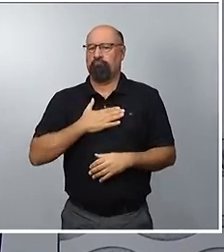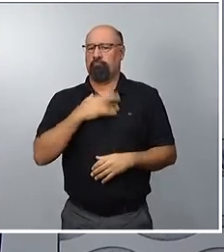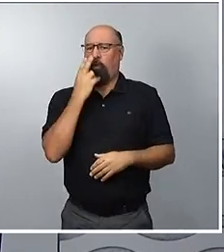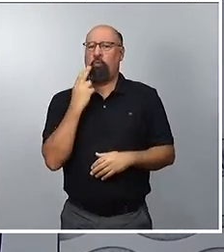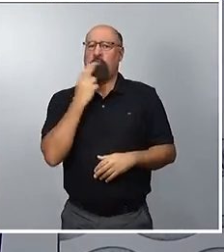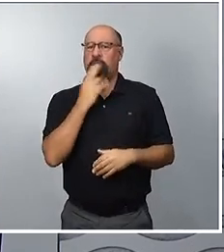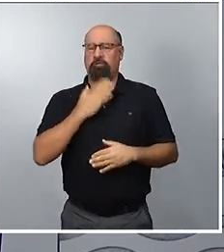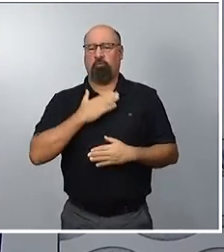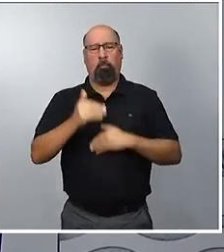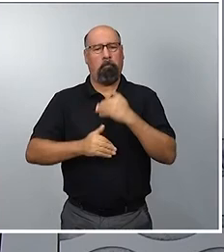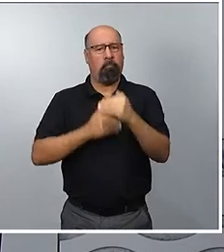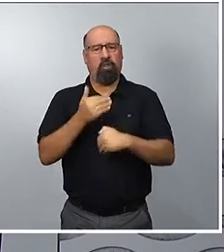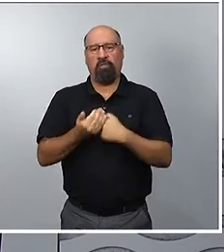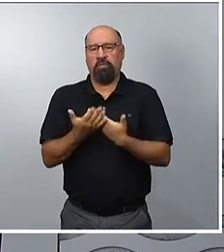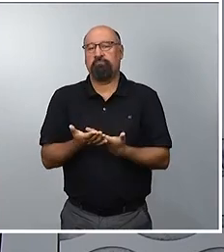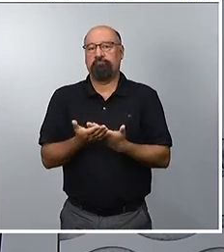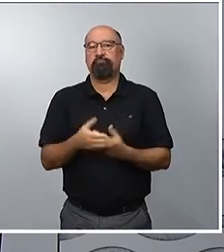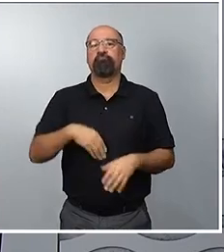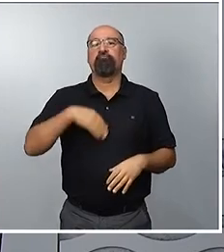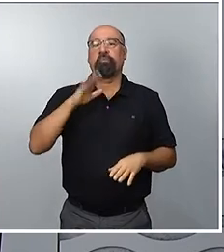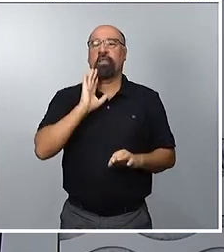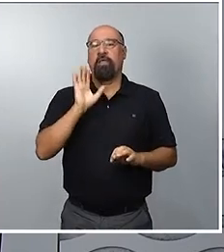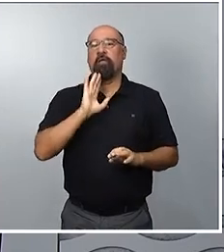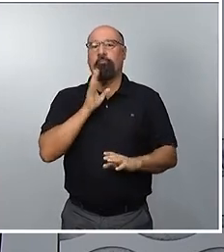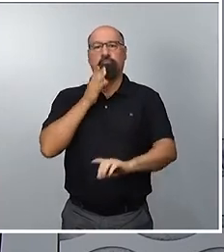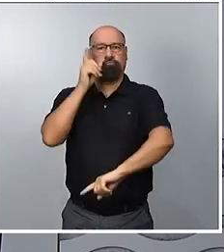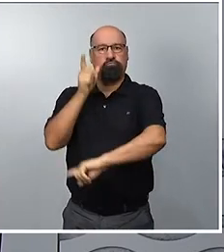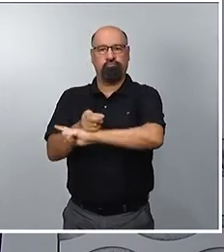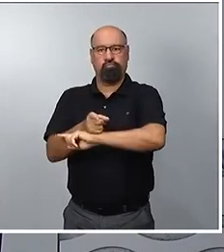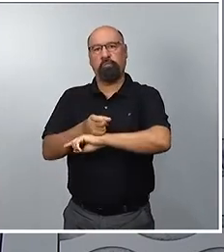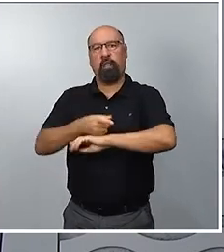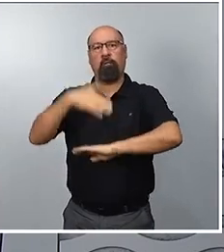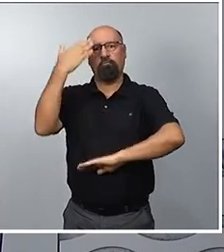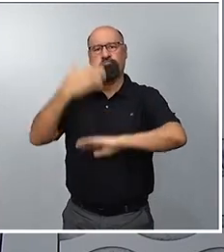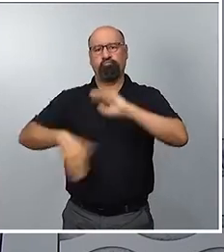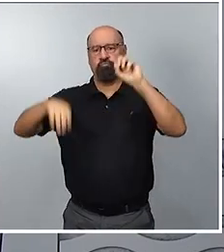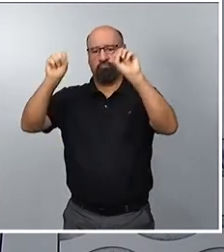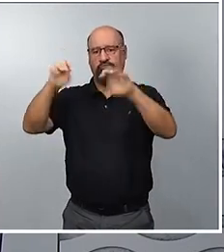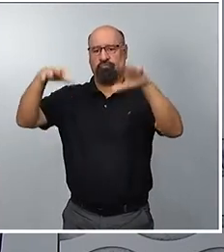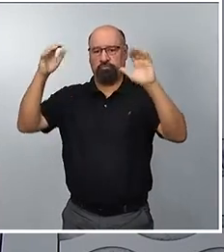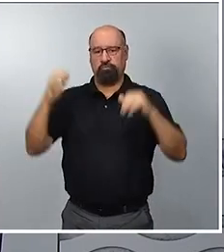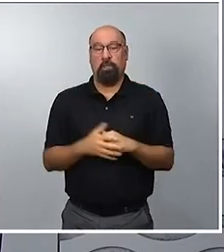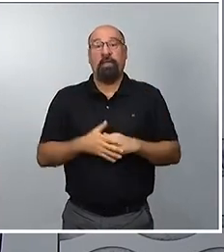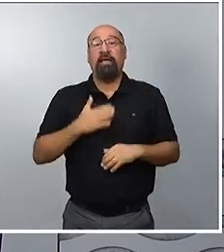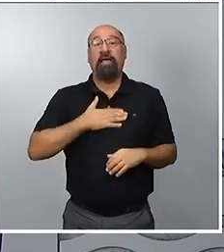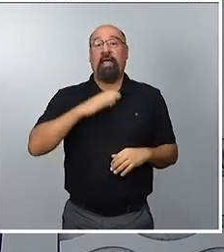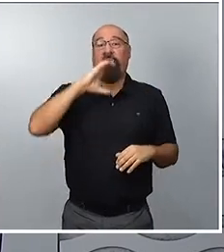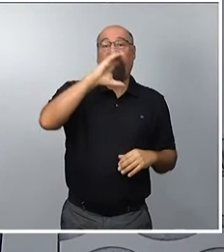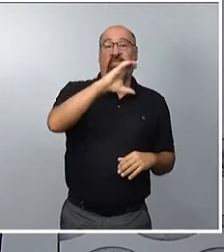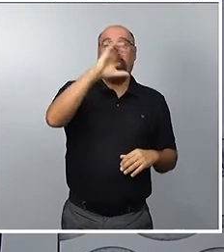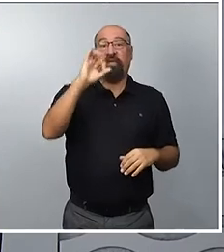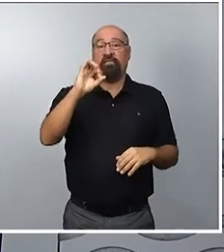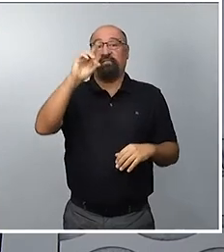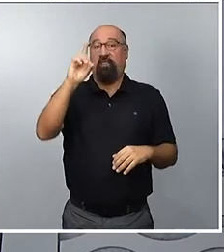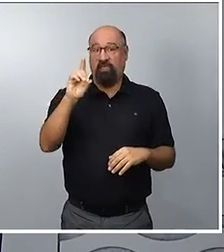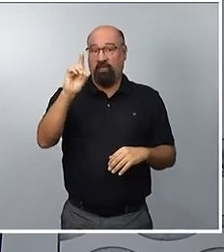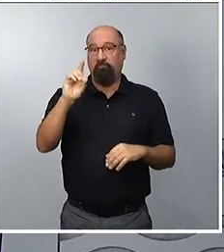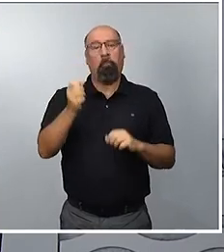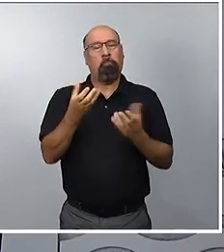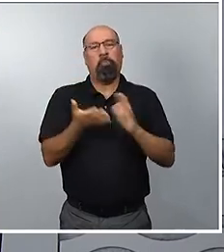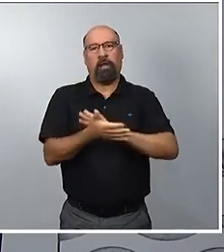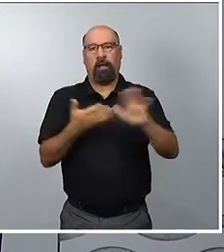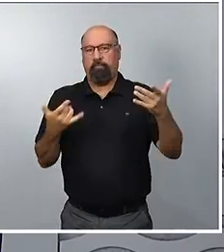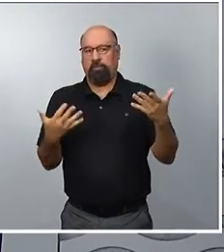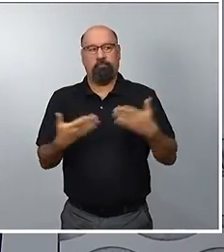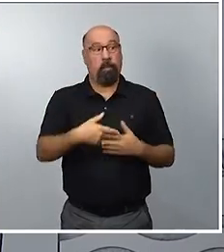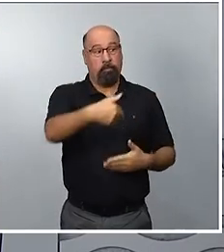largo de todo el proceso, es que el CSD será extraordinariamente diligente. Hemos recibido esta mañana este oficio y,